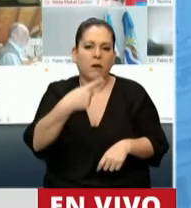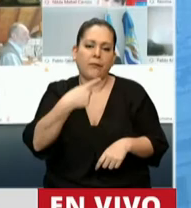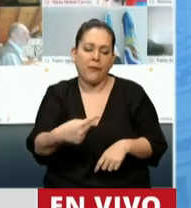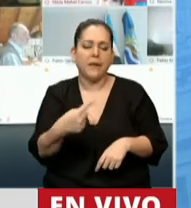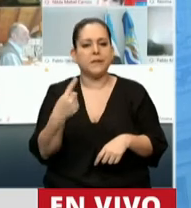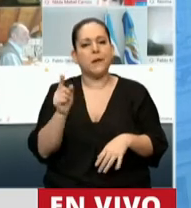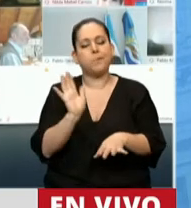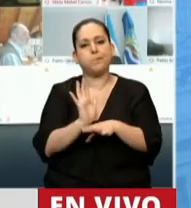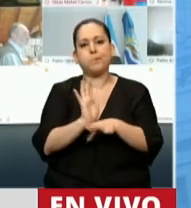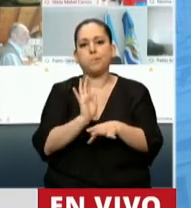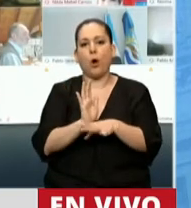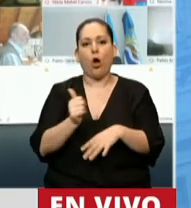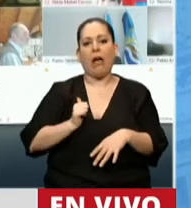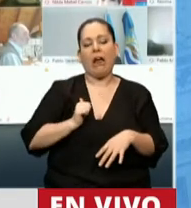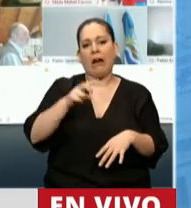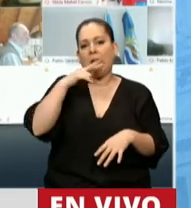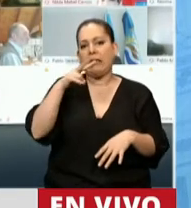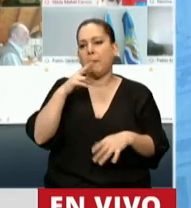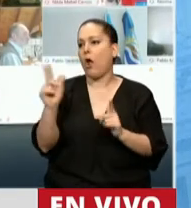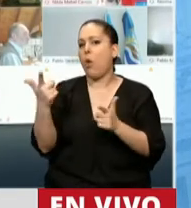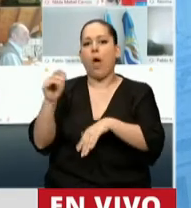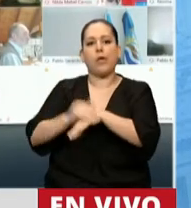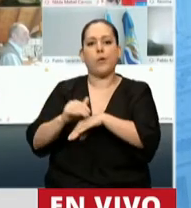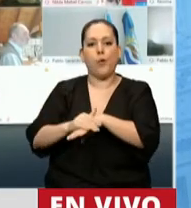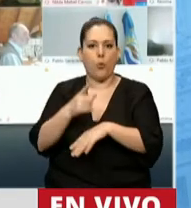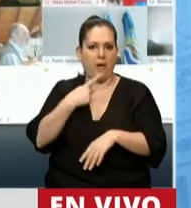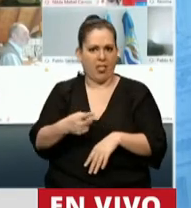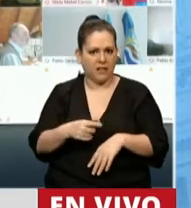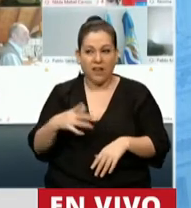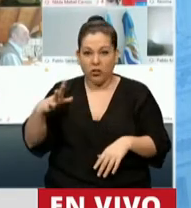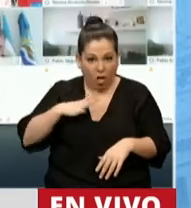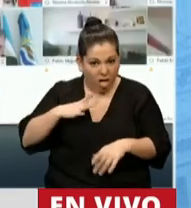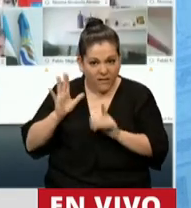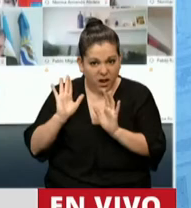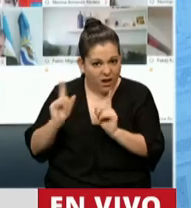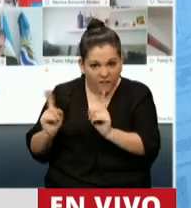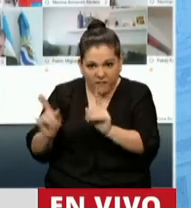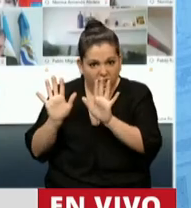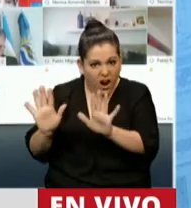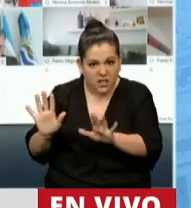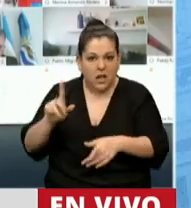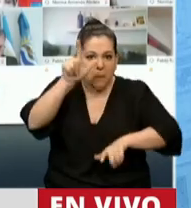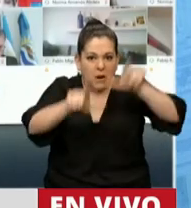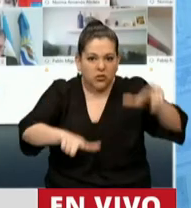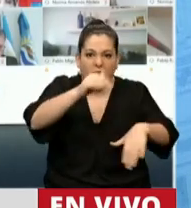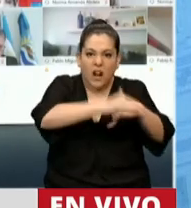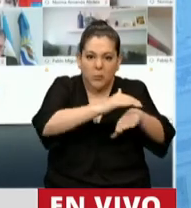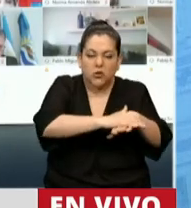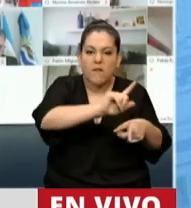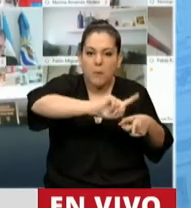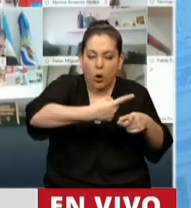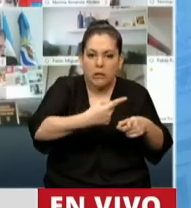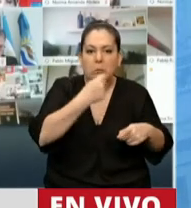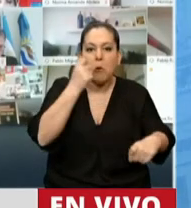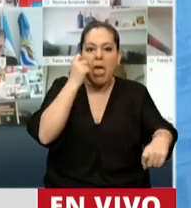de la gendarmería y cómo siguen impunes los responsables políticos, como